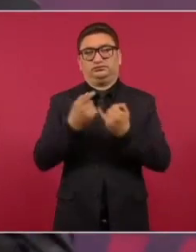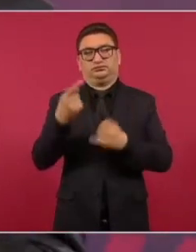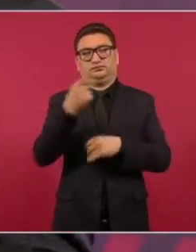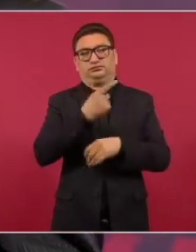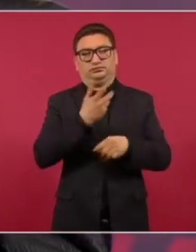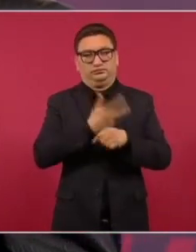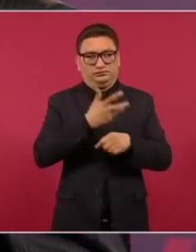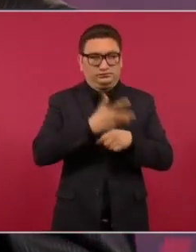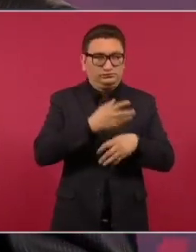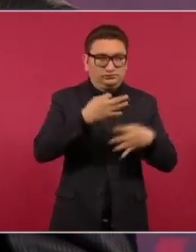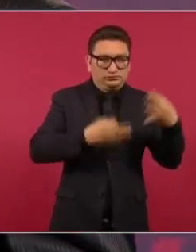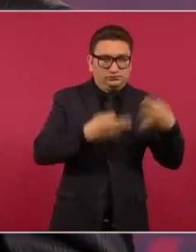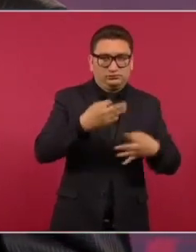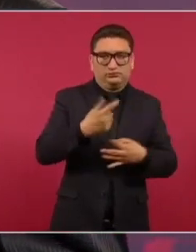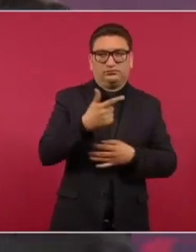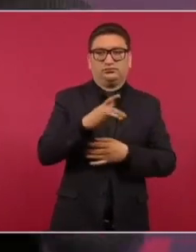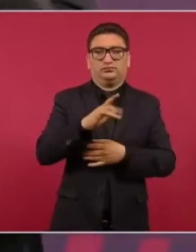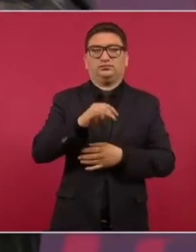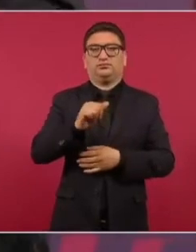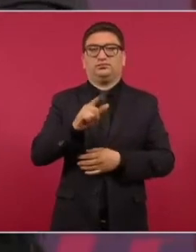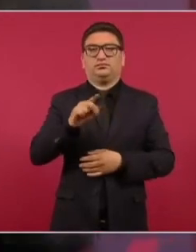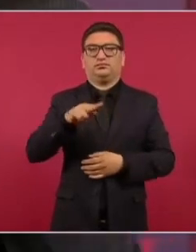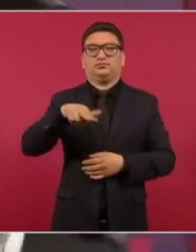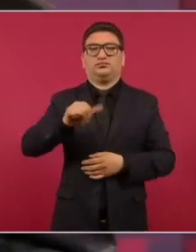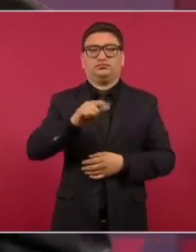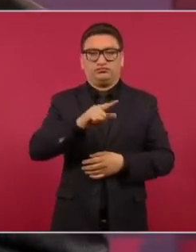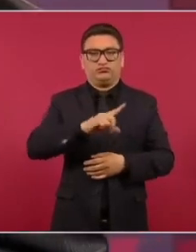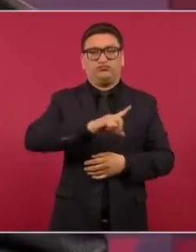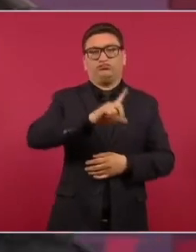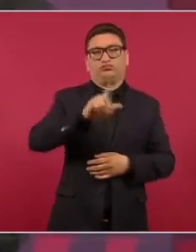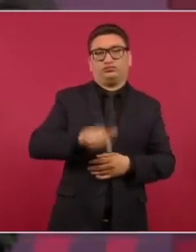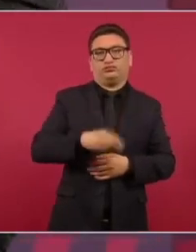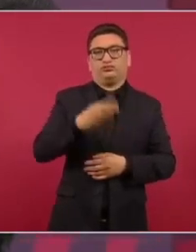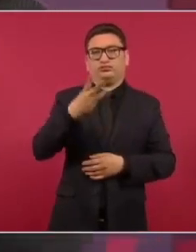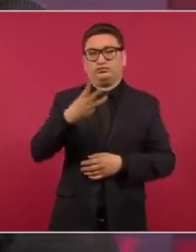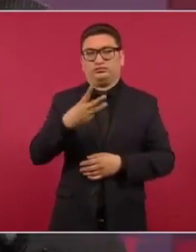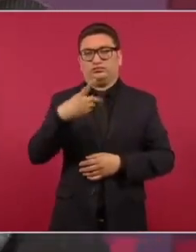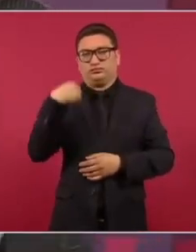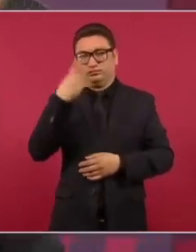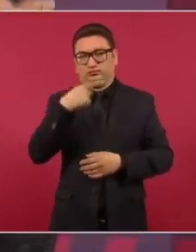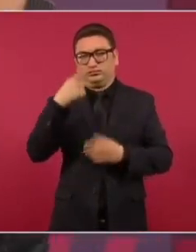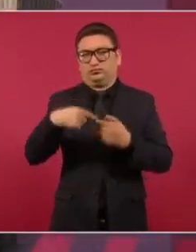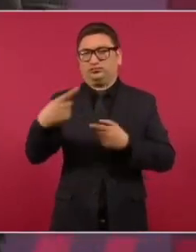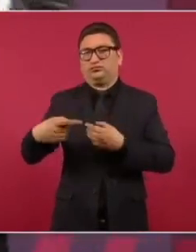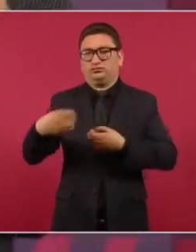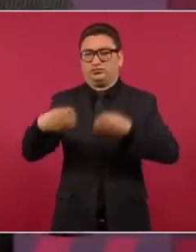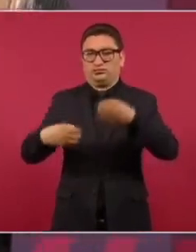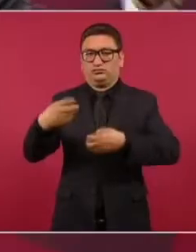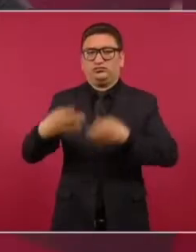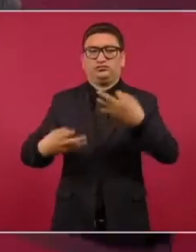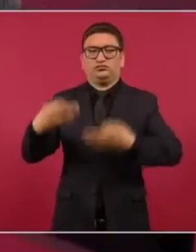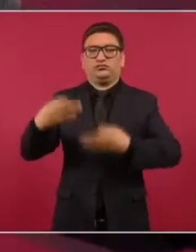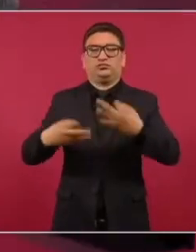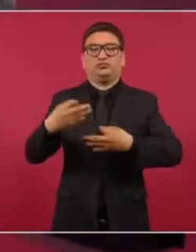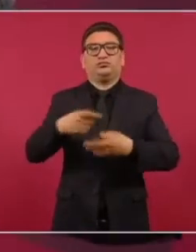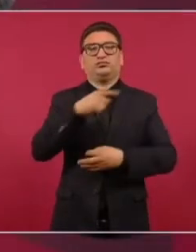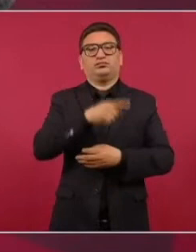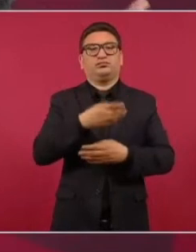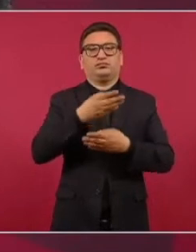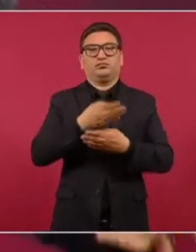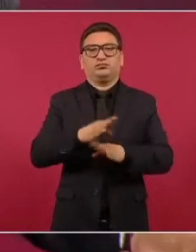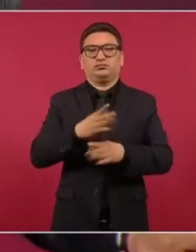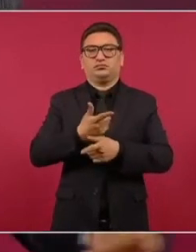Luna y a las tres horas un juez estaba descongelando las cuentas